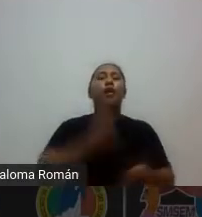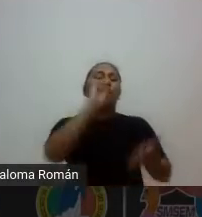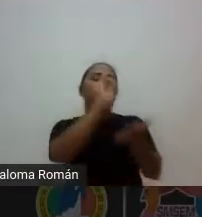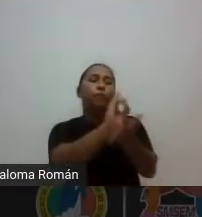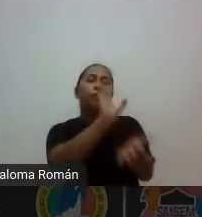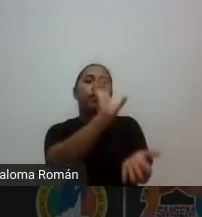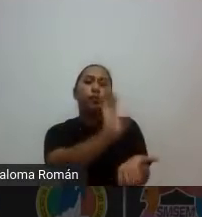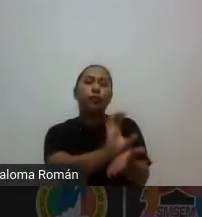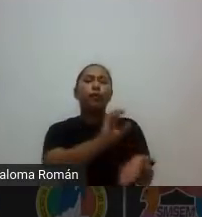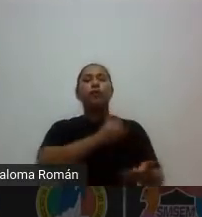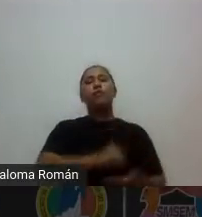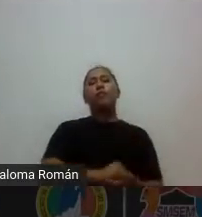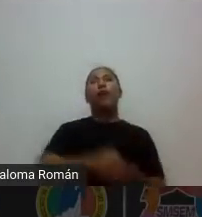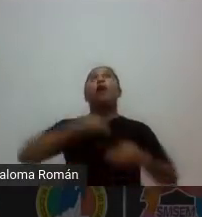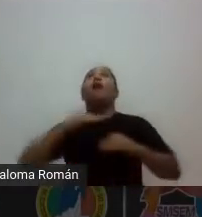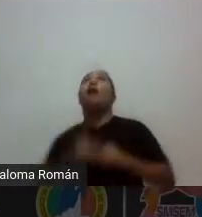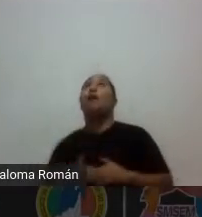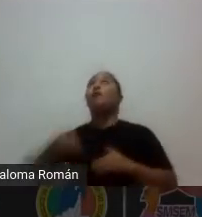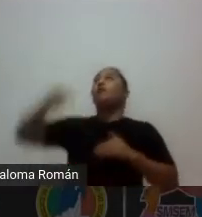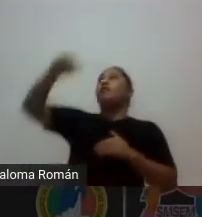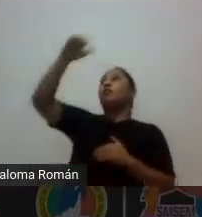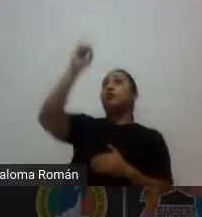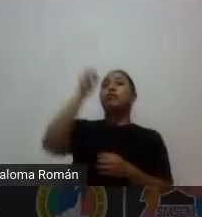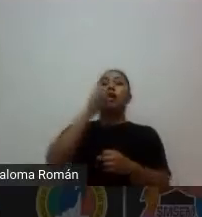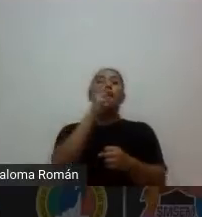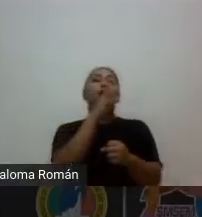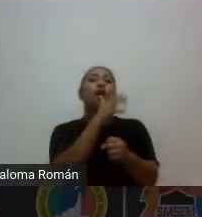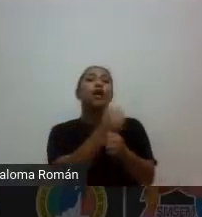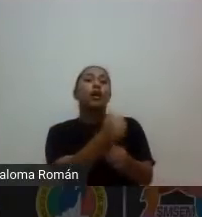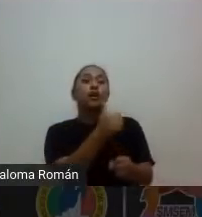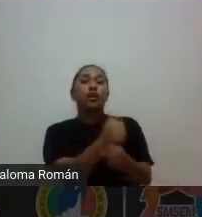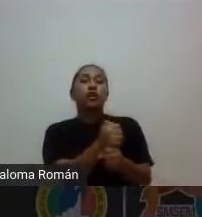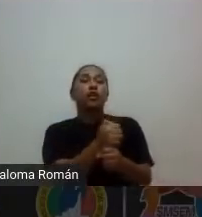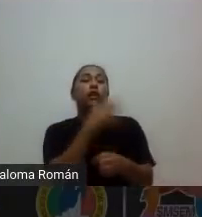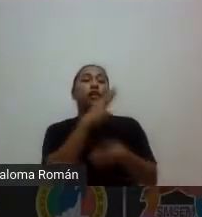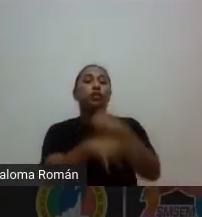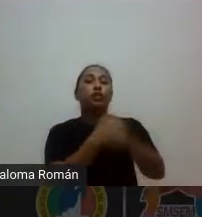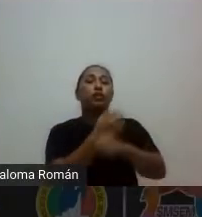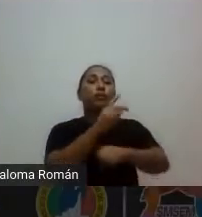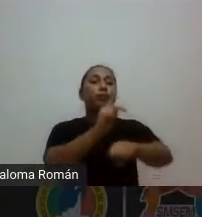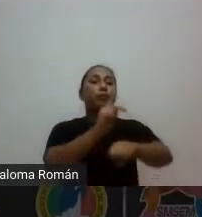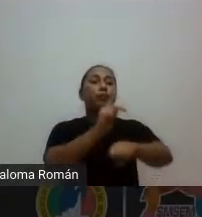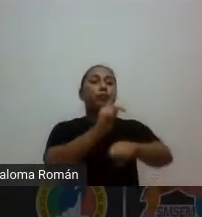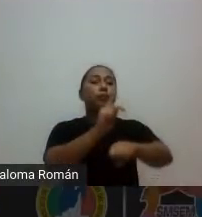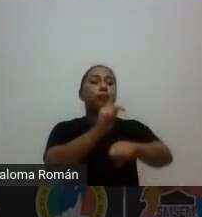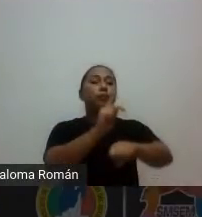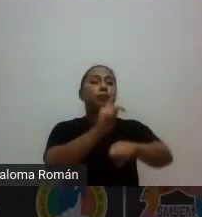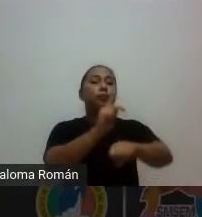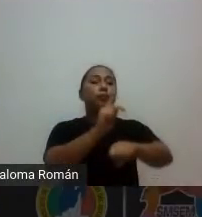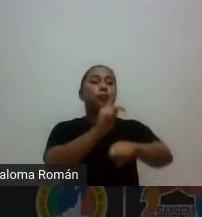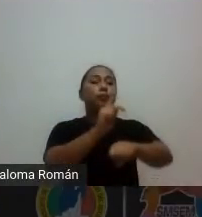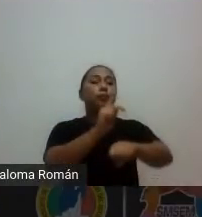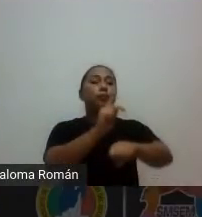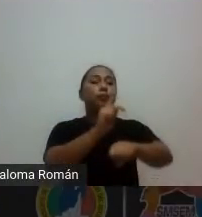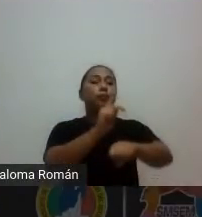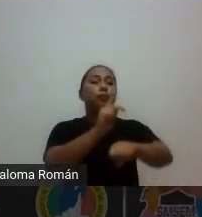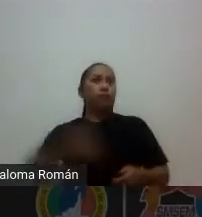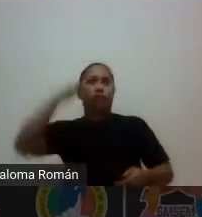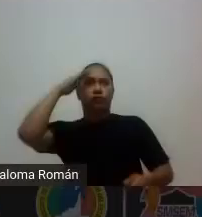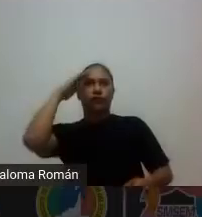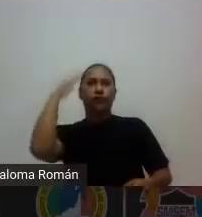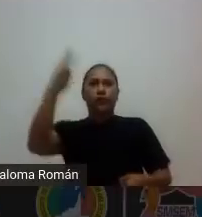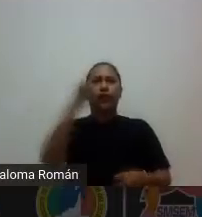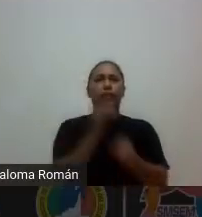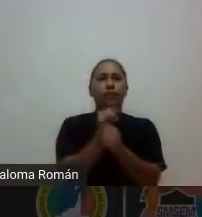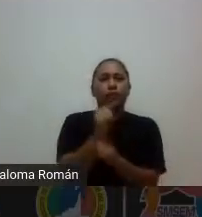hasta los grandulones ya de sexto de primario tercera secundaria los que llevaron la batuta con la investigación los que